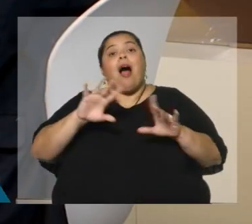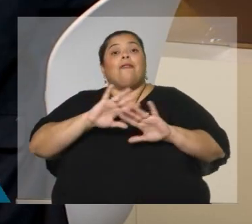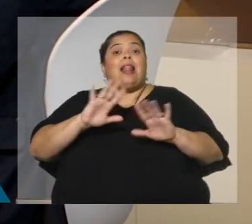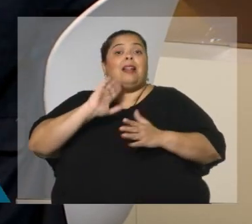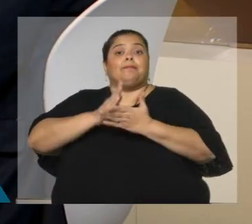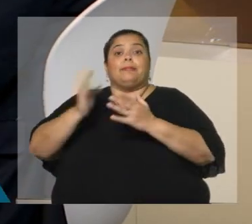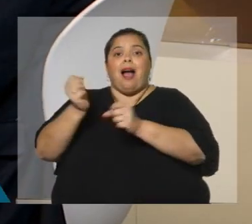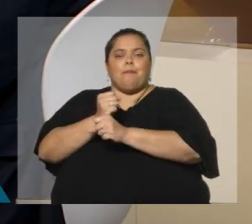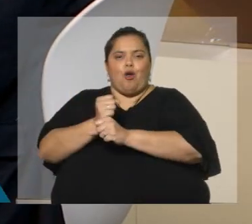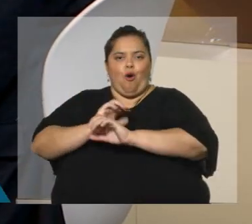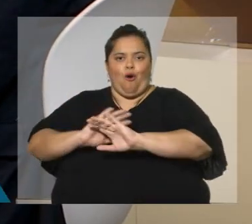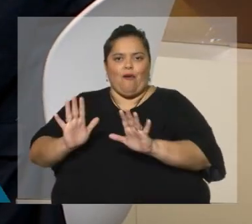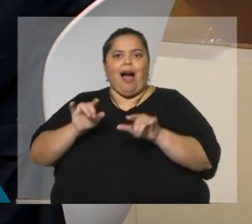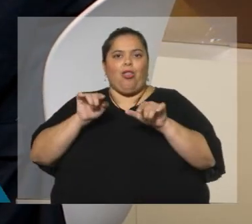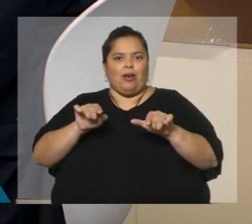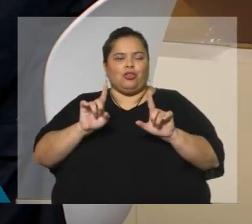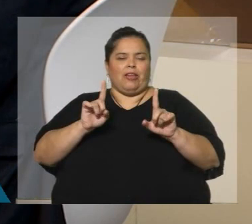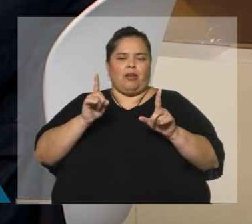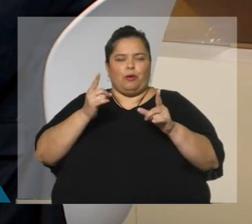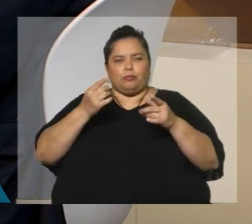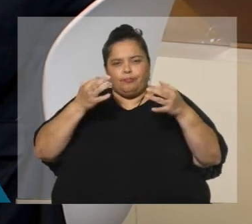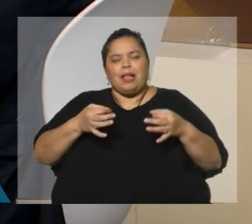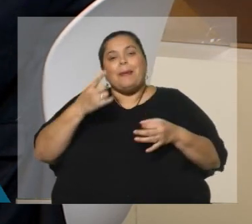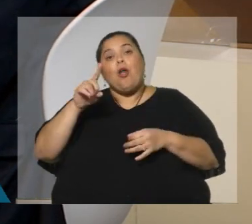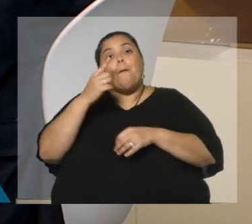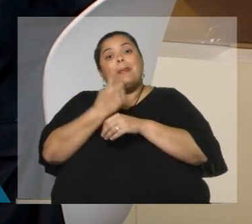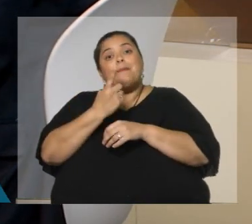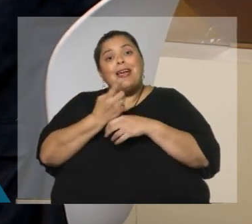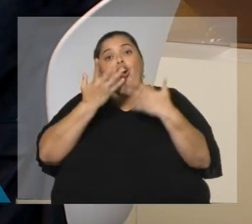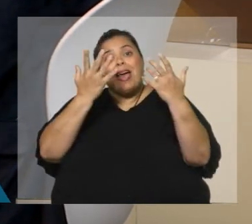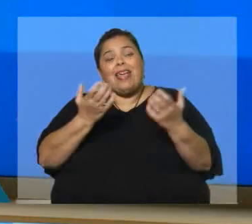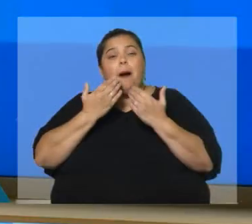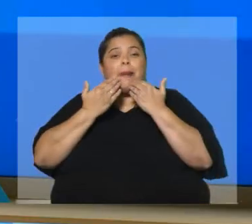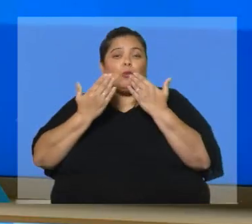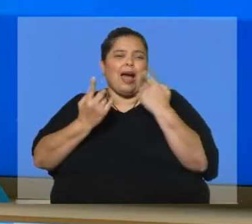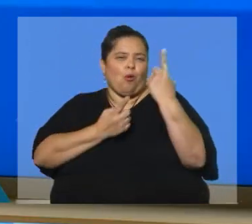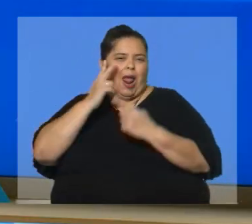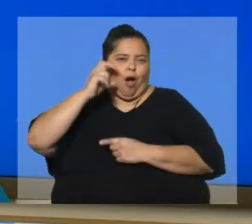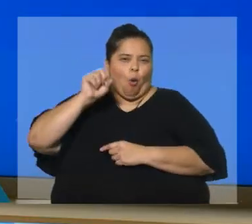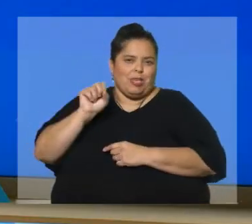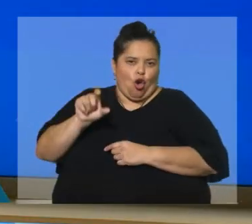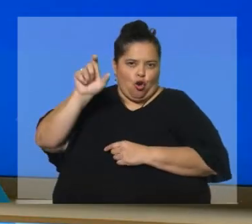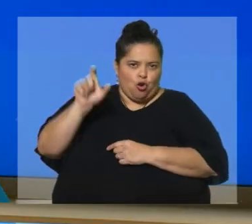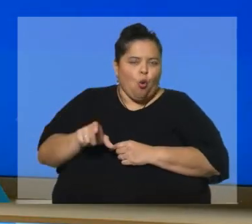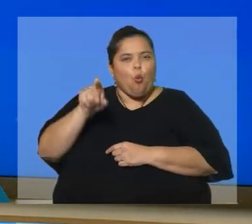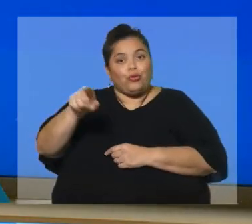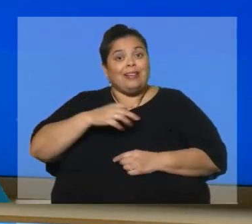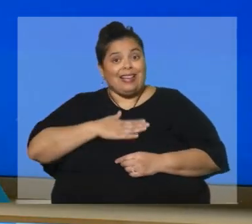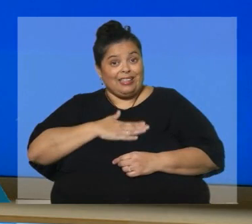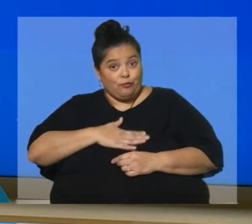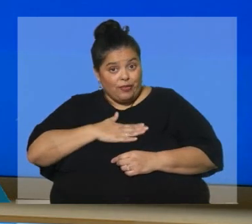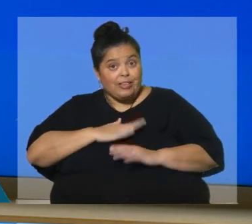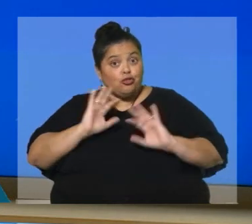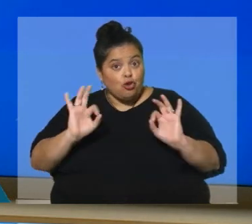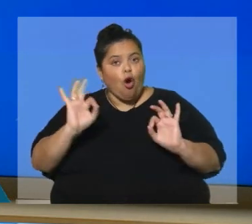salió y es lo que habrá que ajustarse. Pero primero le quería preguntar algunas consideraciones suyas. O por ejemplo, ¿quedó satisfecho o se perforó mucho